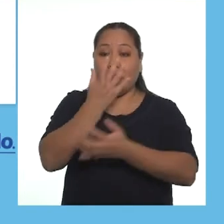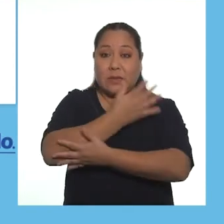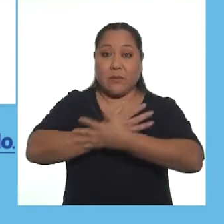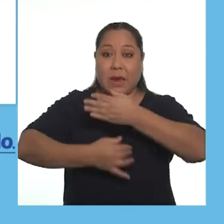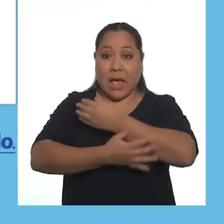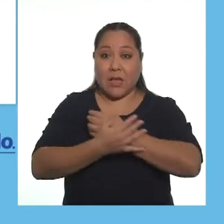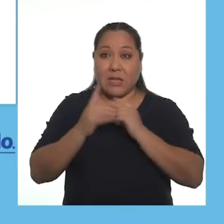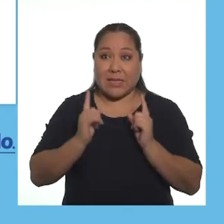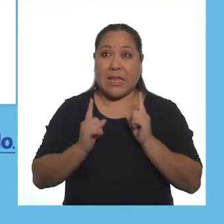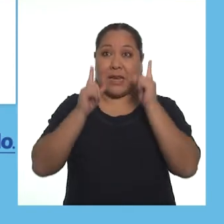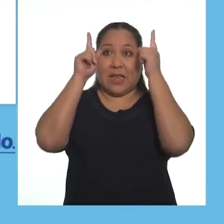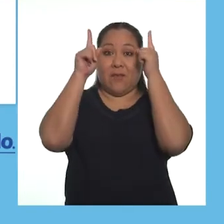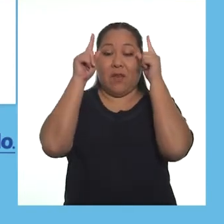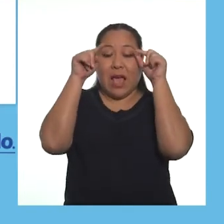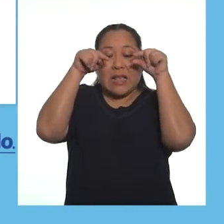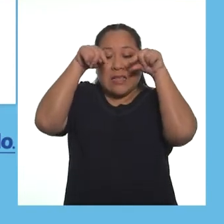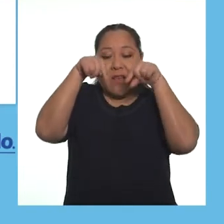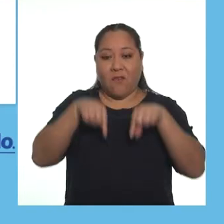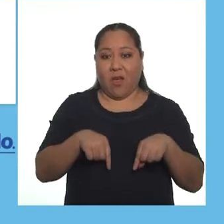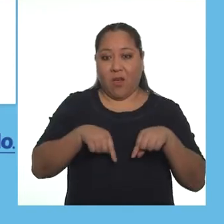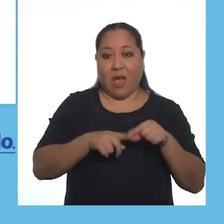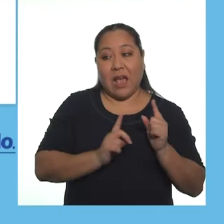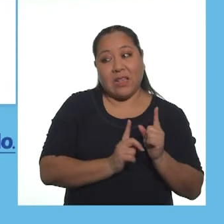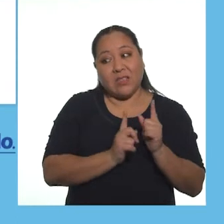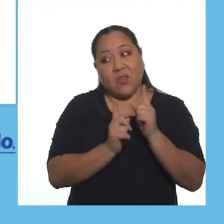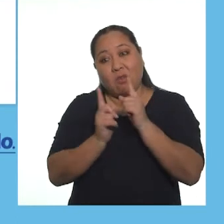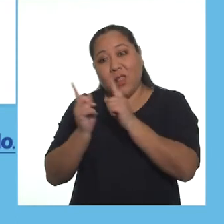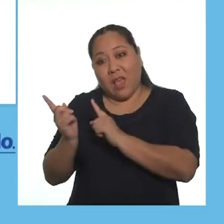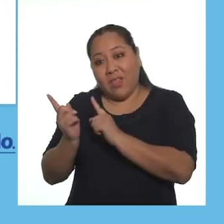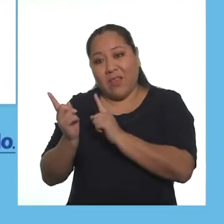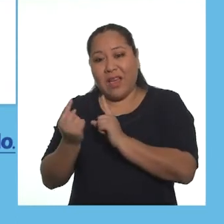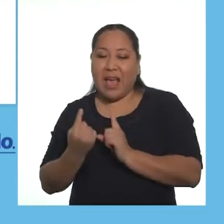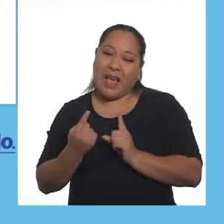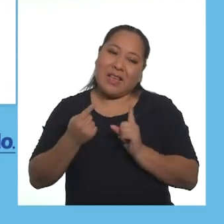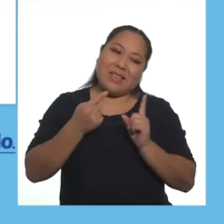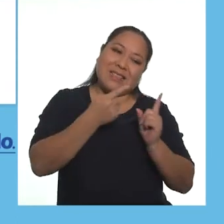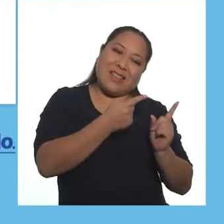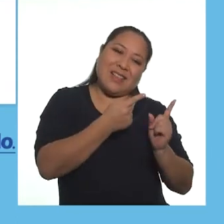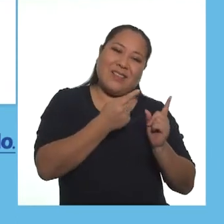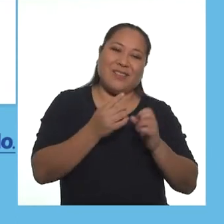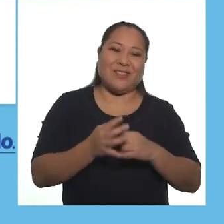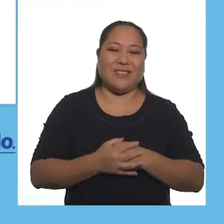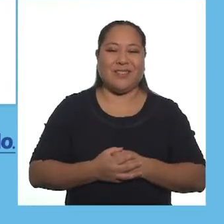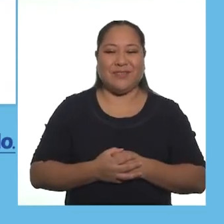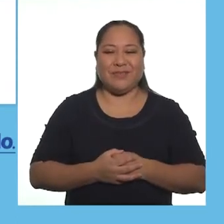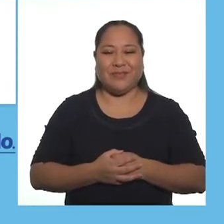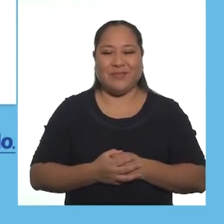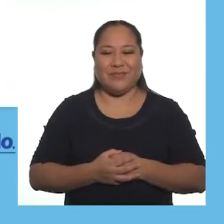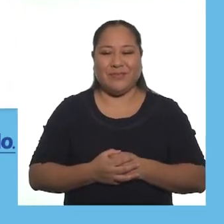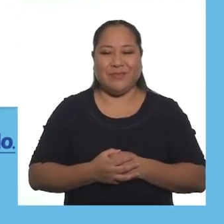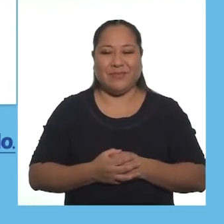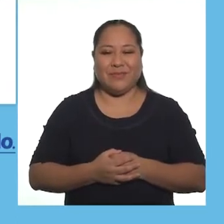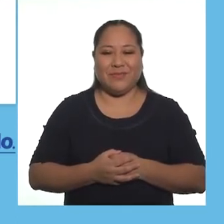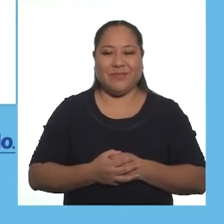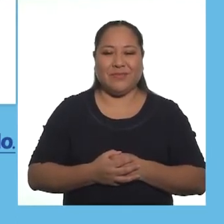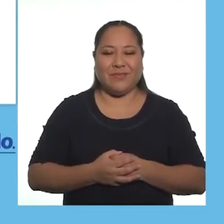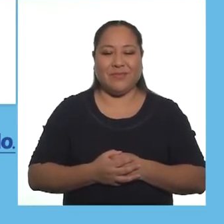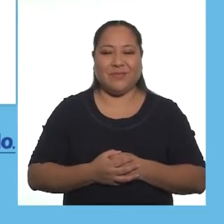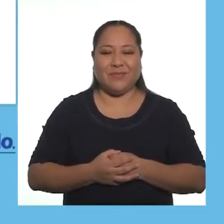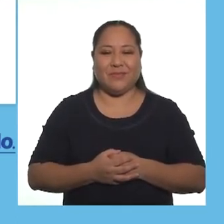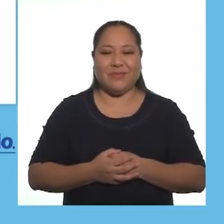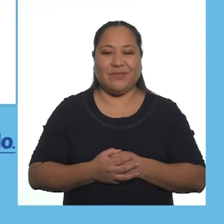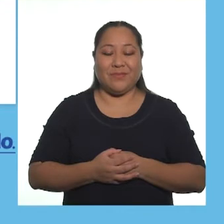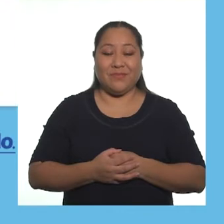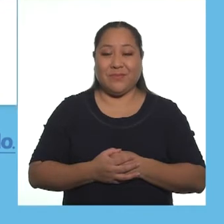Muevo mis brazos hacia arriba, hacia abajo, hacia un lado y hacia el otro